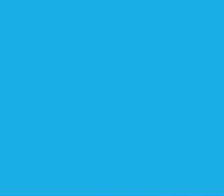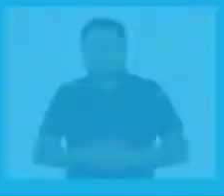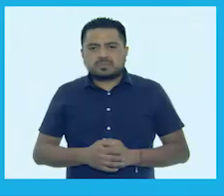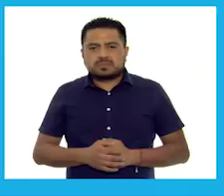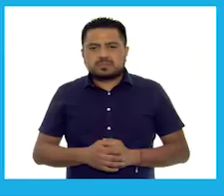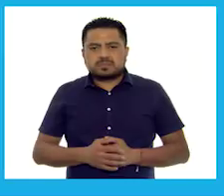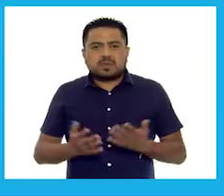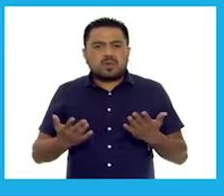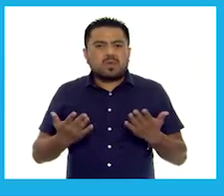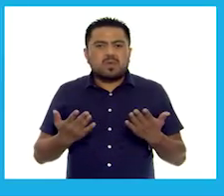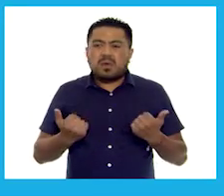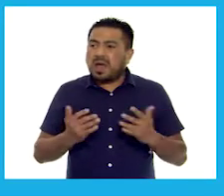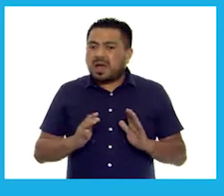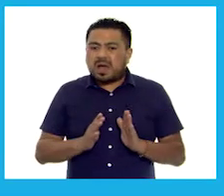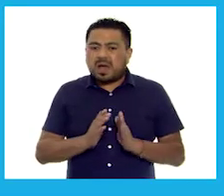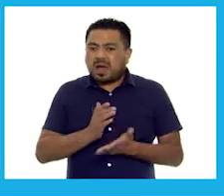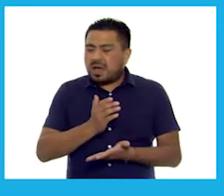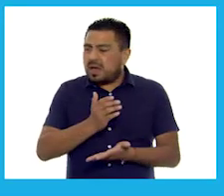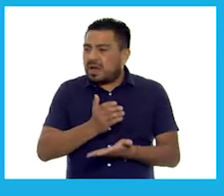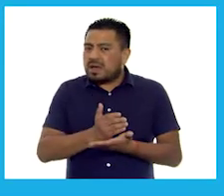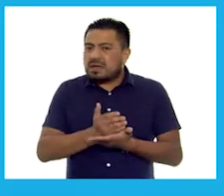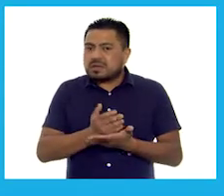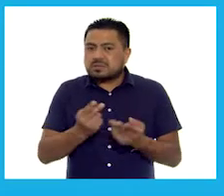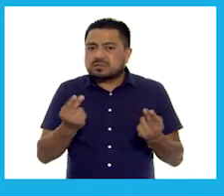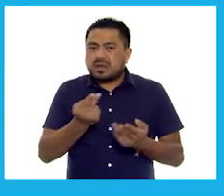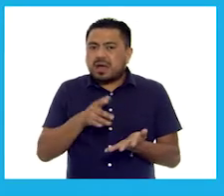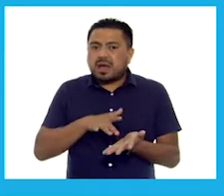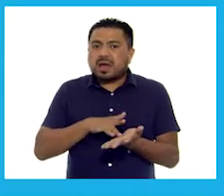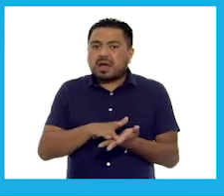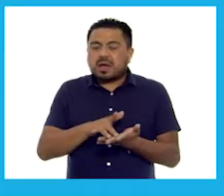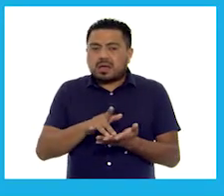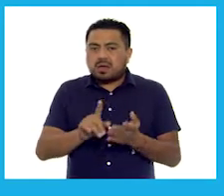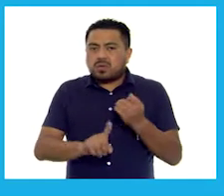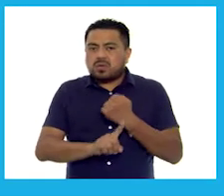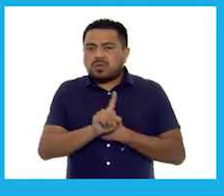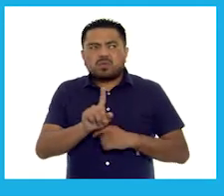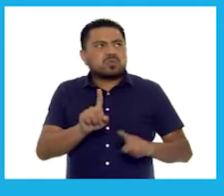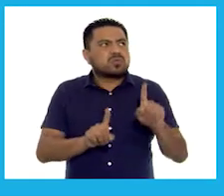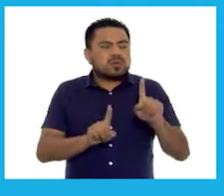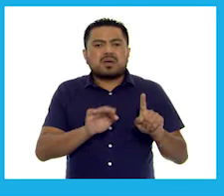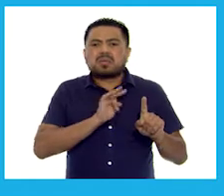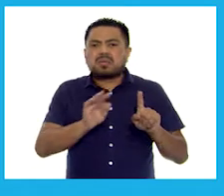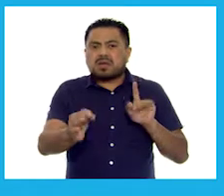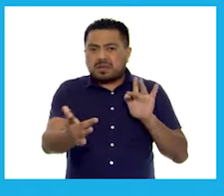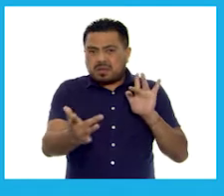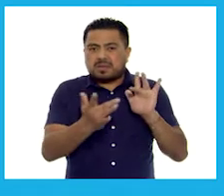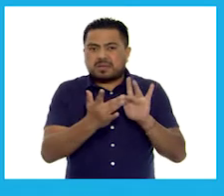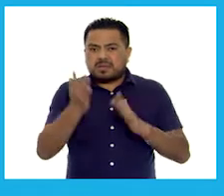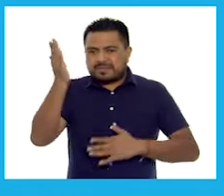Si no tienes el libro de texto o necesitas ayuda para resolver tus dudas, ¡contáctanos!